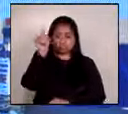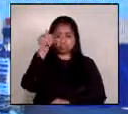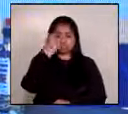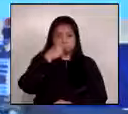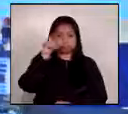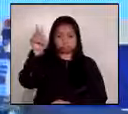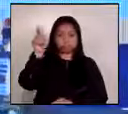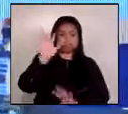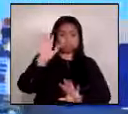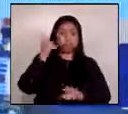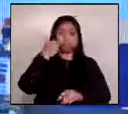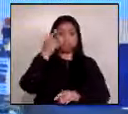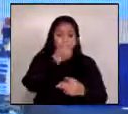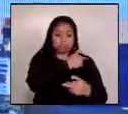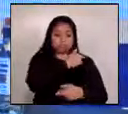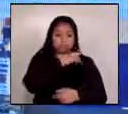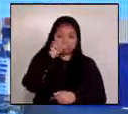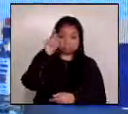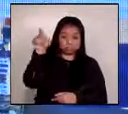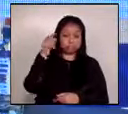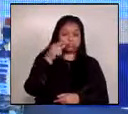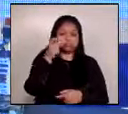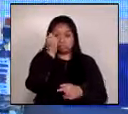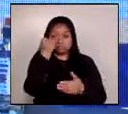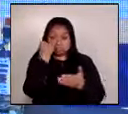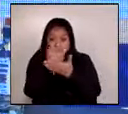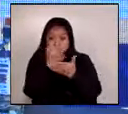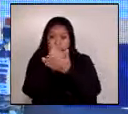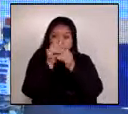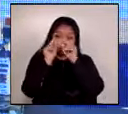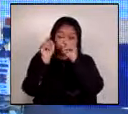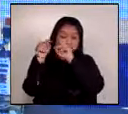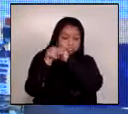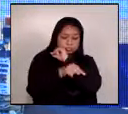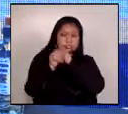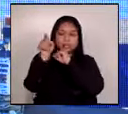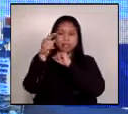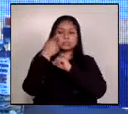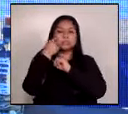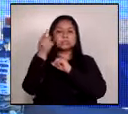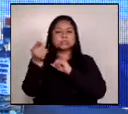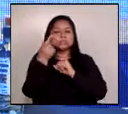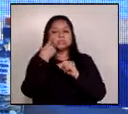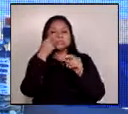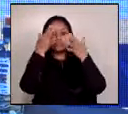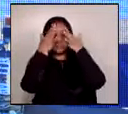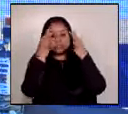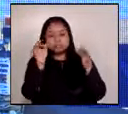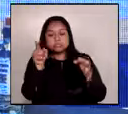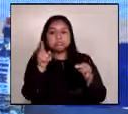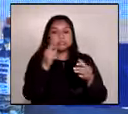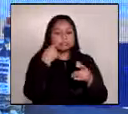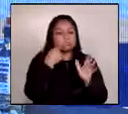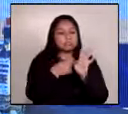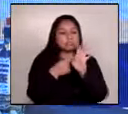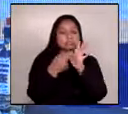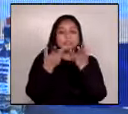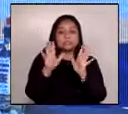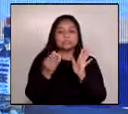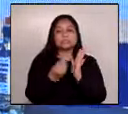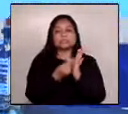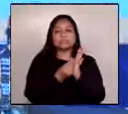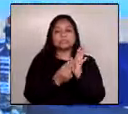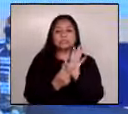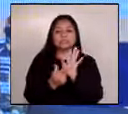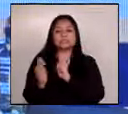corresponderá hacer las investigaciones y determinar los extremos de los hechos que sido denunciados gracias señor comisionado continuamos con